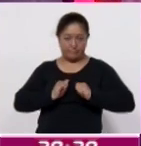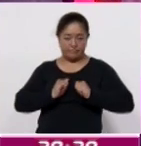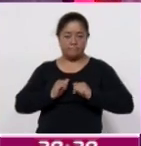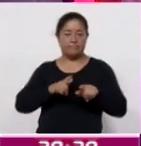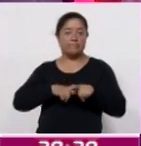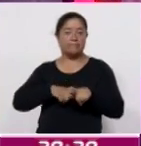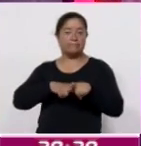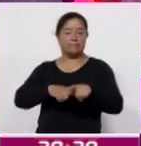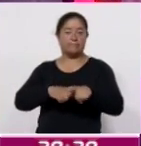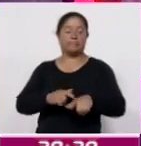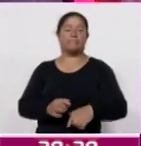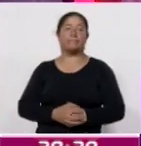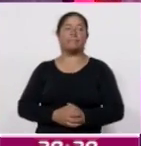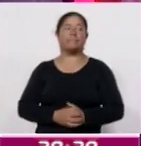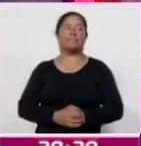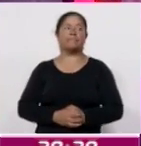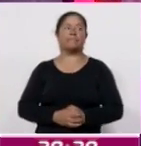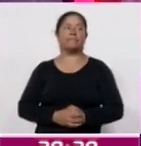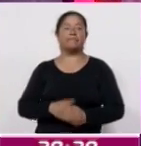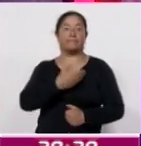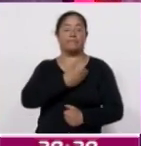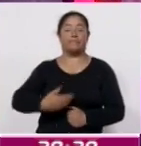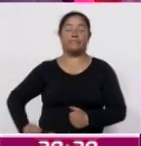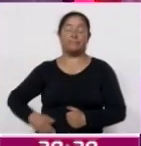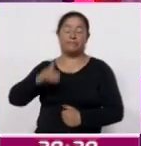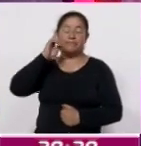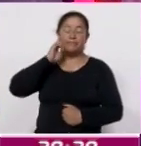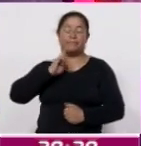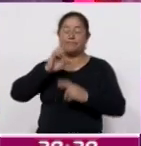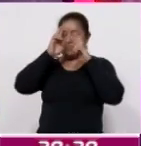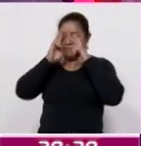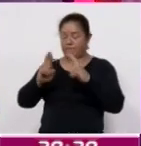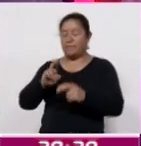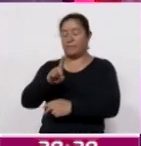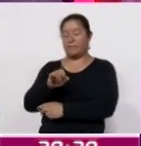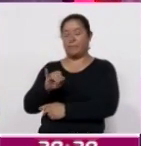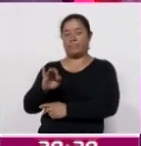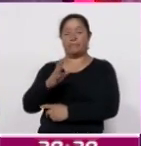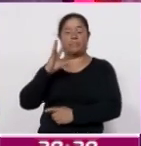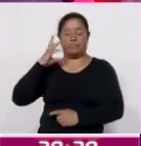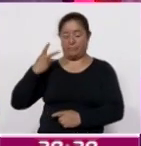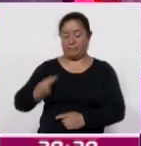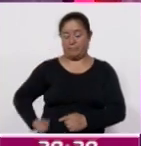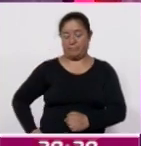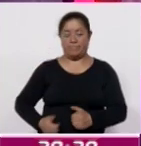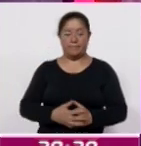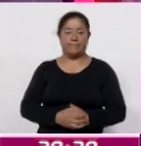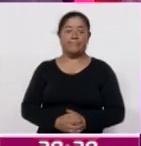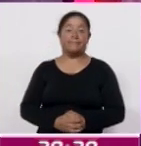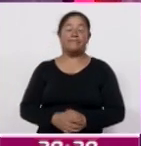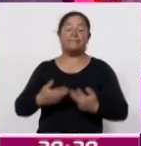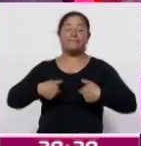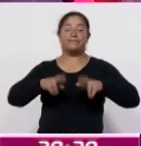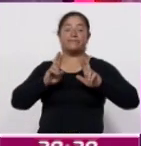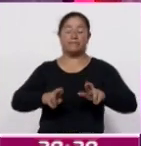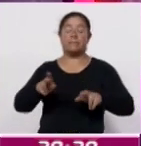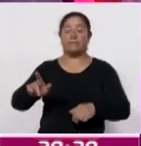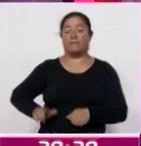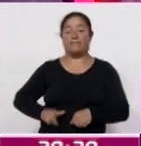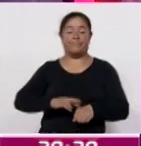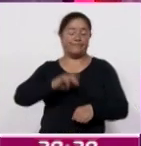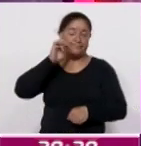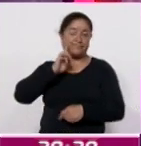continuamos con más información. La presidenta honorífica del Sistema Estatal, DIF, Mariana Espinosa de los Monteros Cuellar, en representación de la